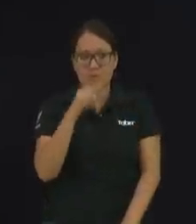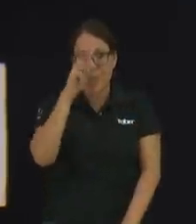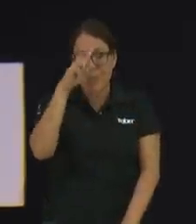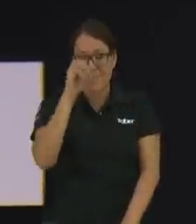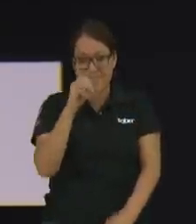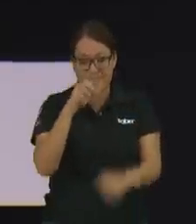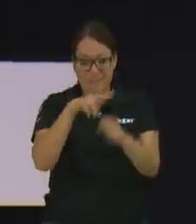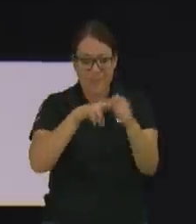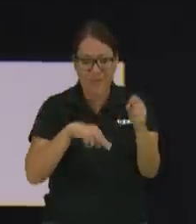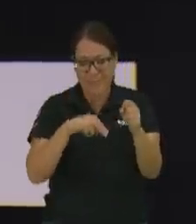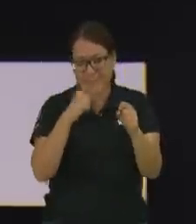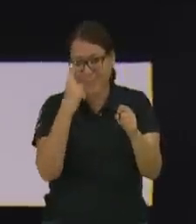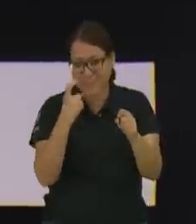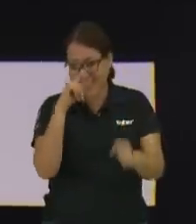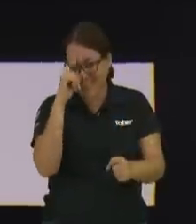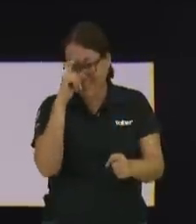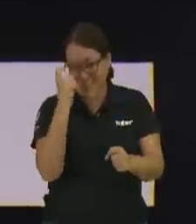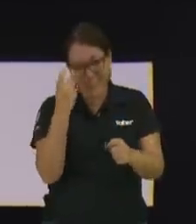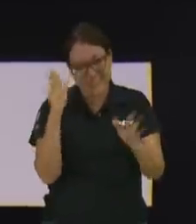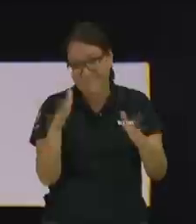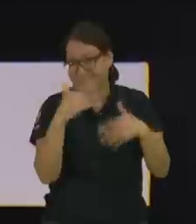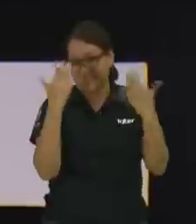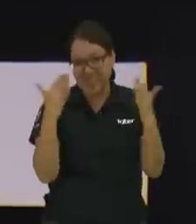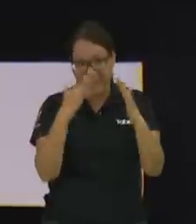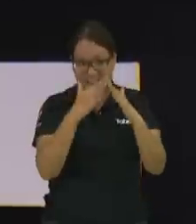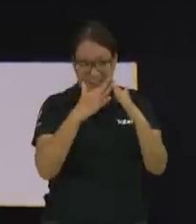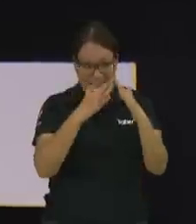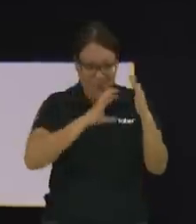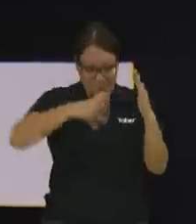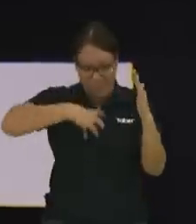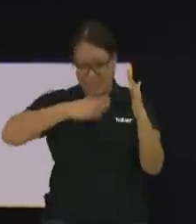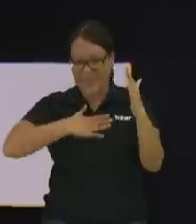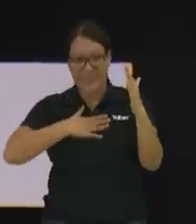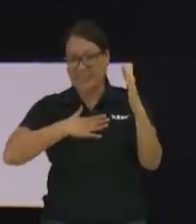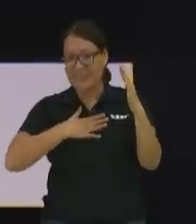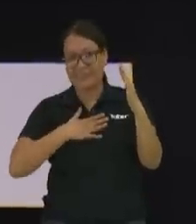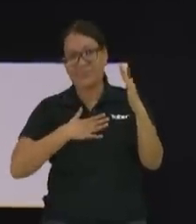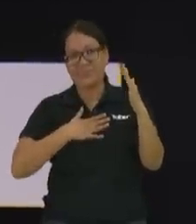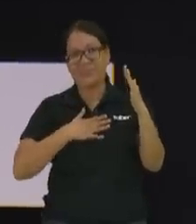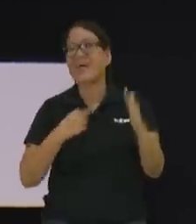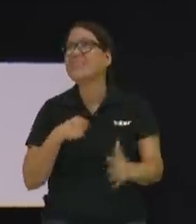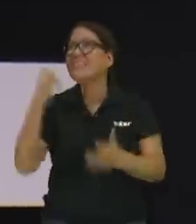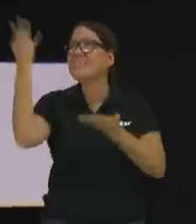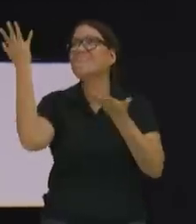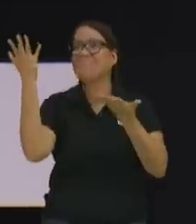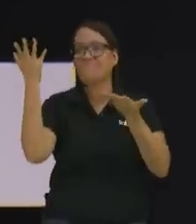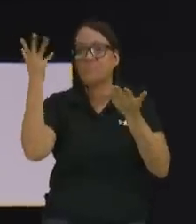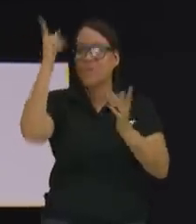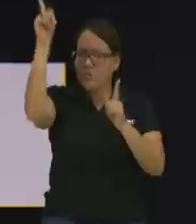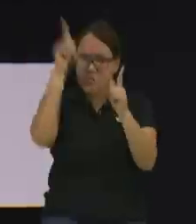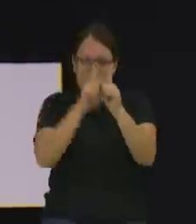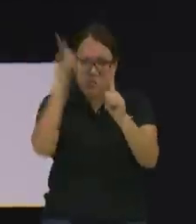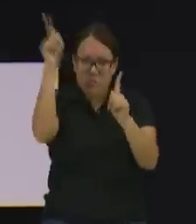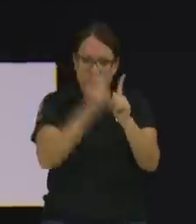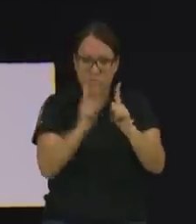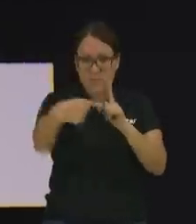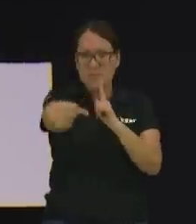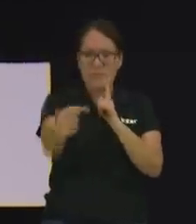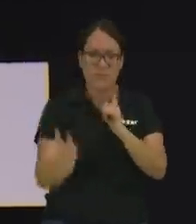a nuestro nombre y sin un trabajo tal vez y sin una casa propia decimos es que Dios conmigo Dios siempre ha estado contigo